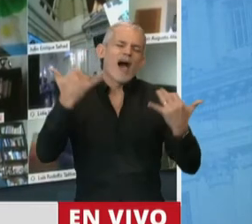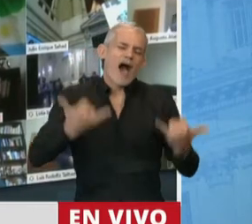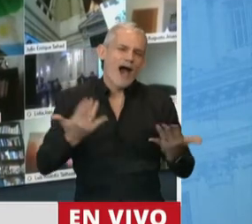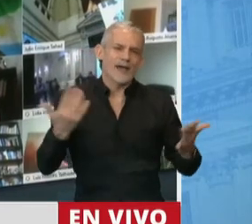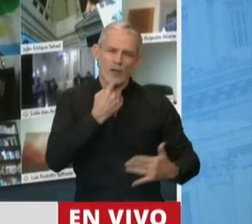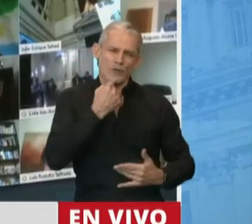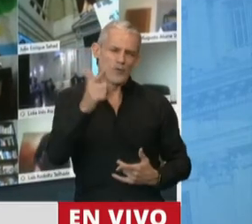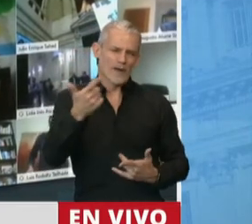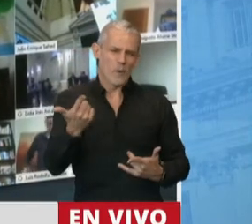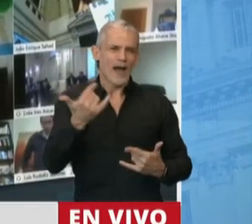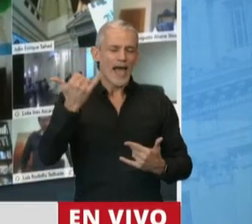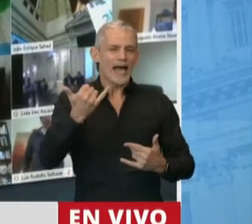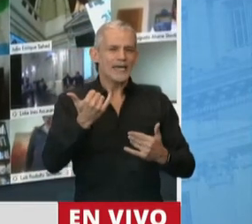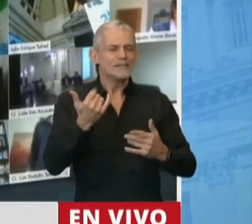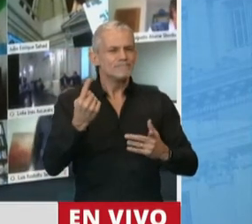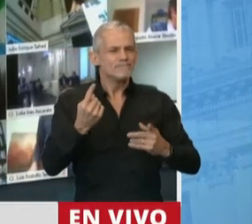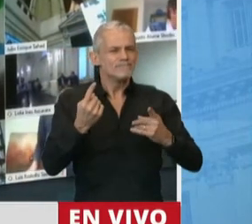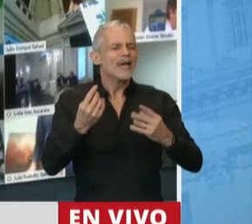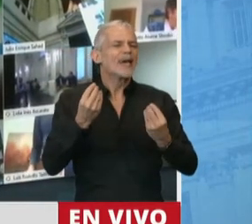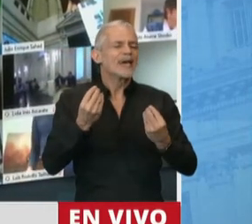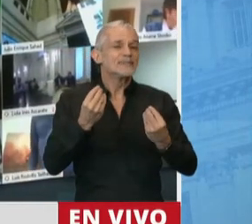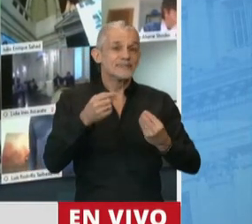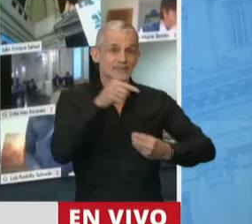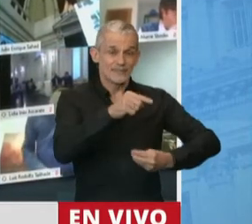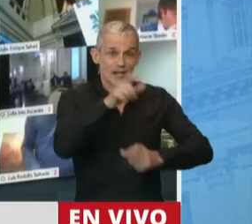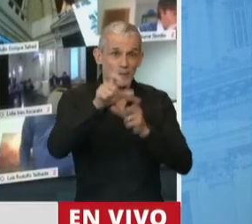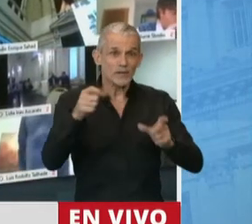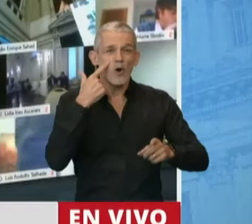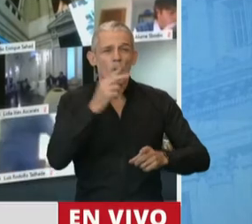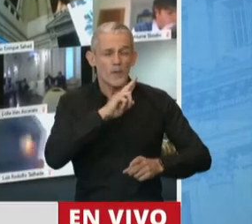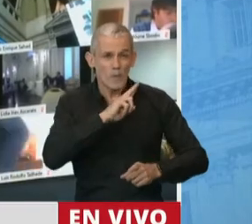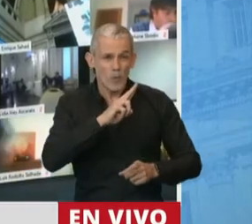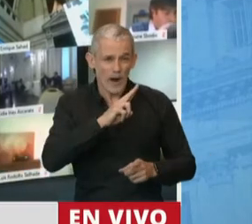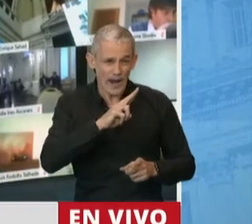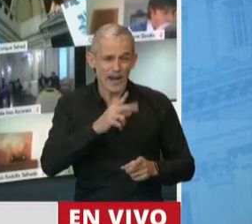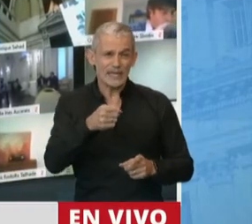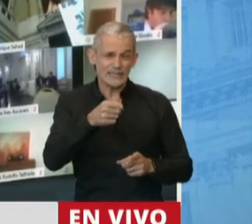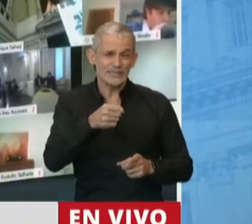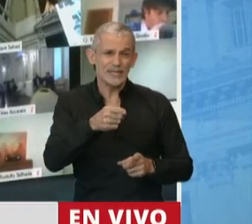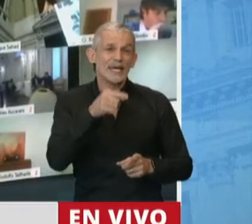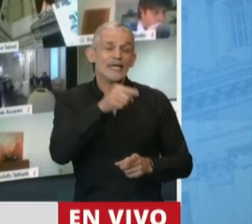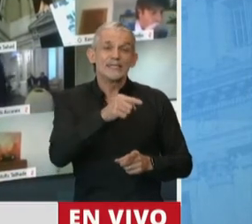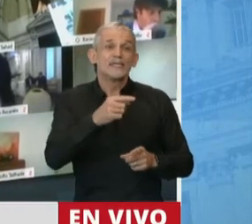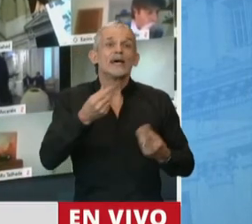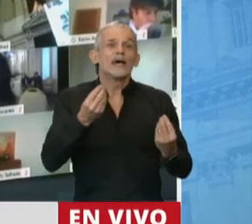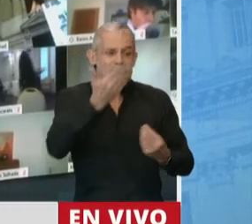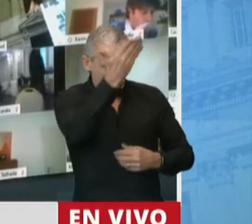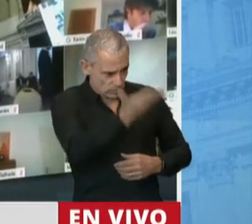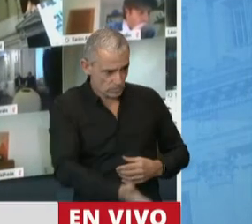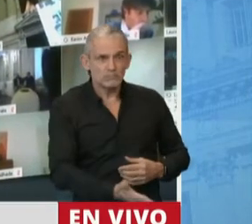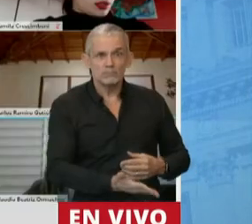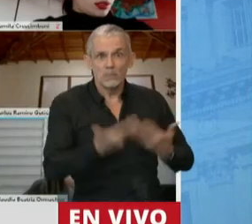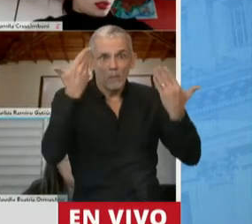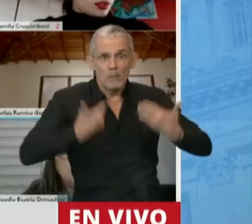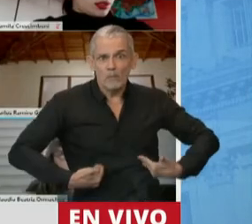que marca una diferencia, que es el hecho de que las trabajadoras y trabajadores son seres